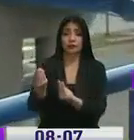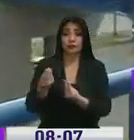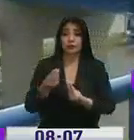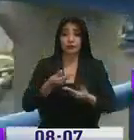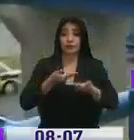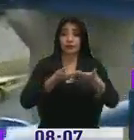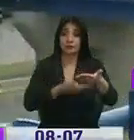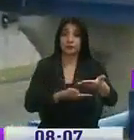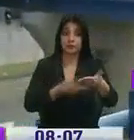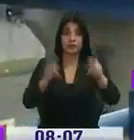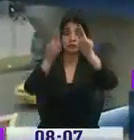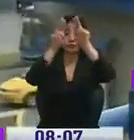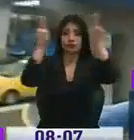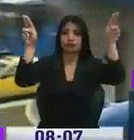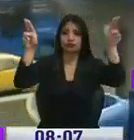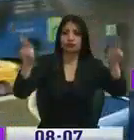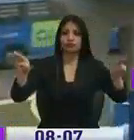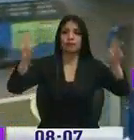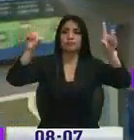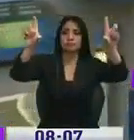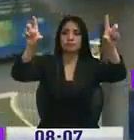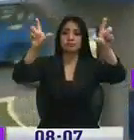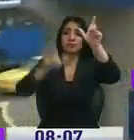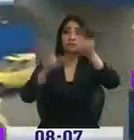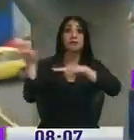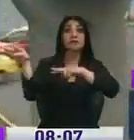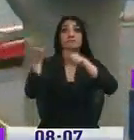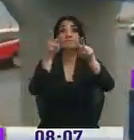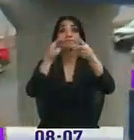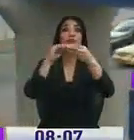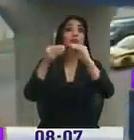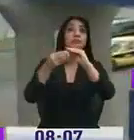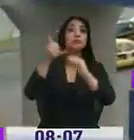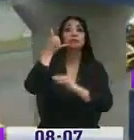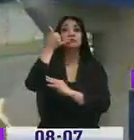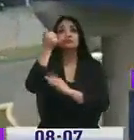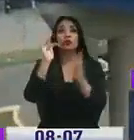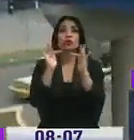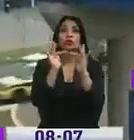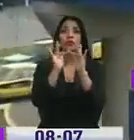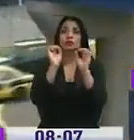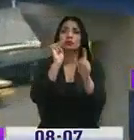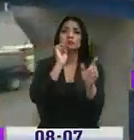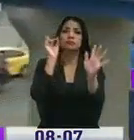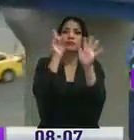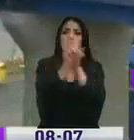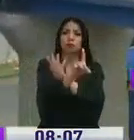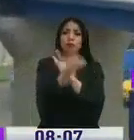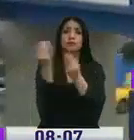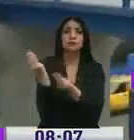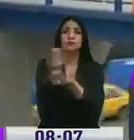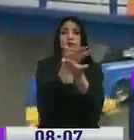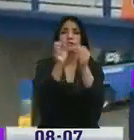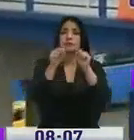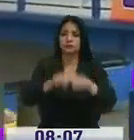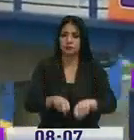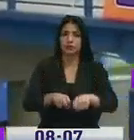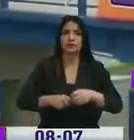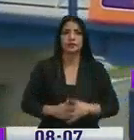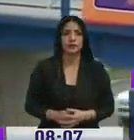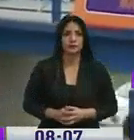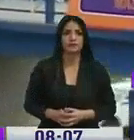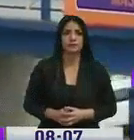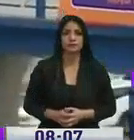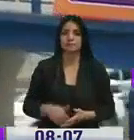estos pasos elevados para que así la ciudadanía pueda saber a qué número se puede contactar y poder entregar información que sea pertinente y así